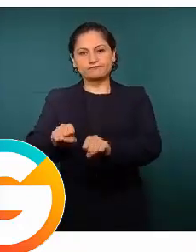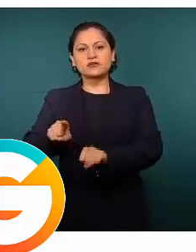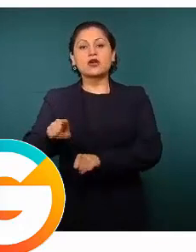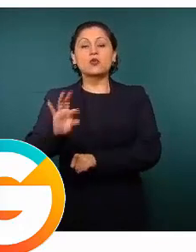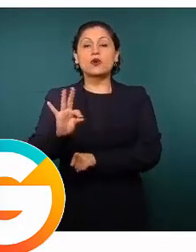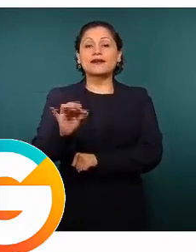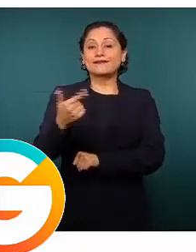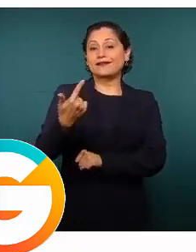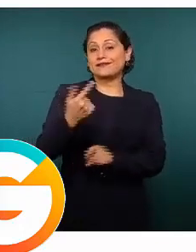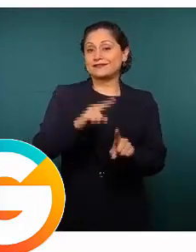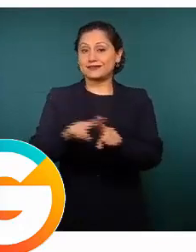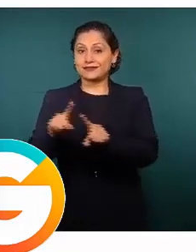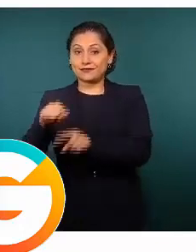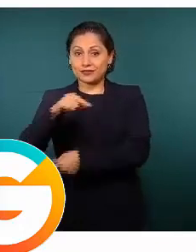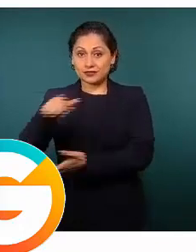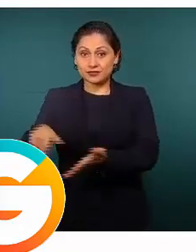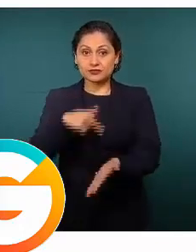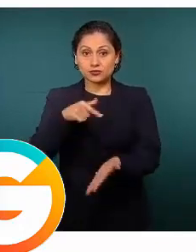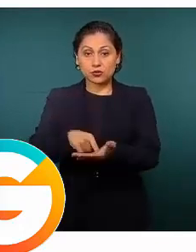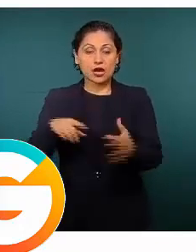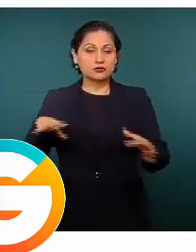vinculados a este delito,